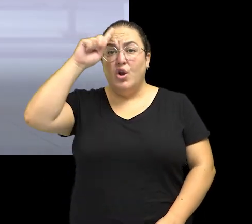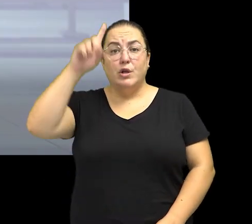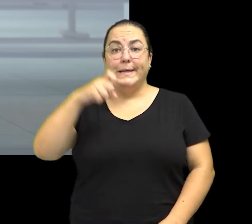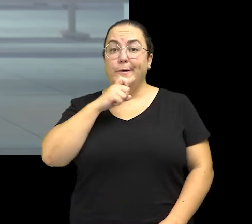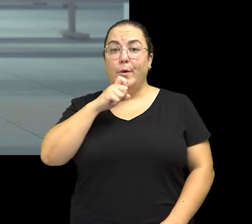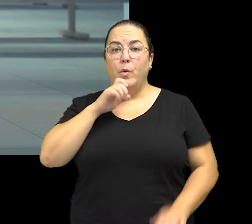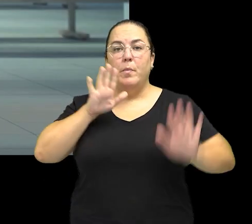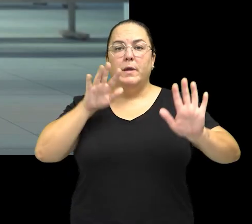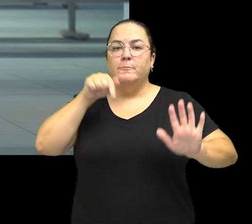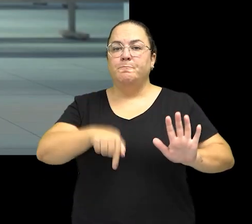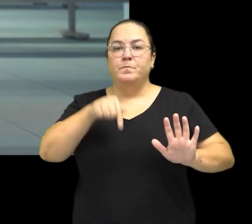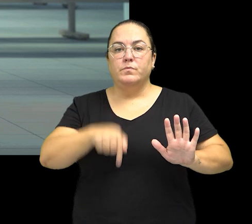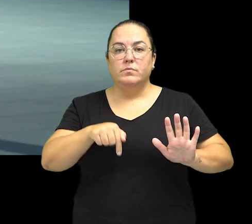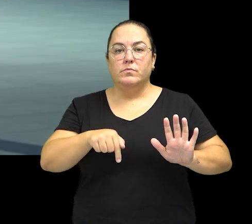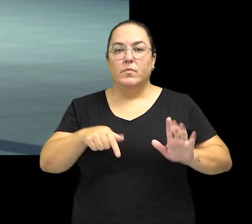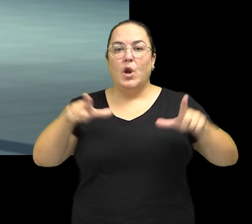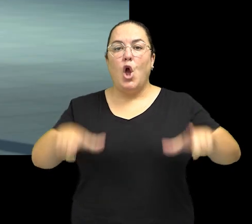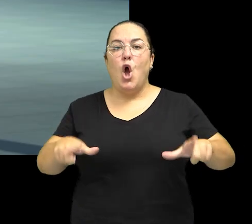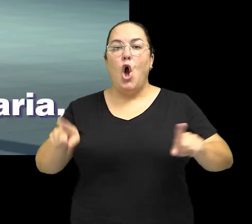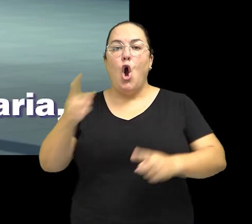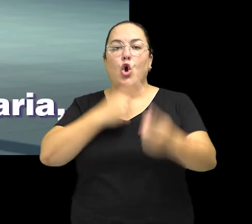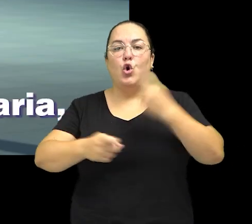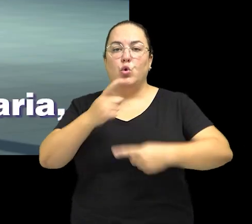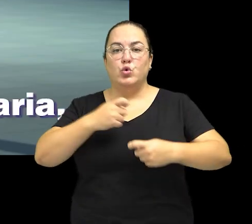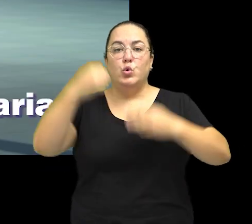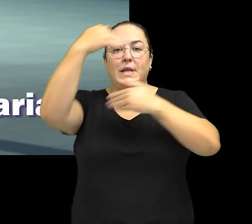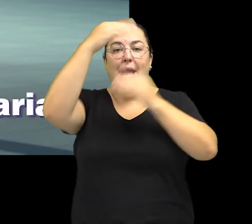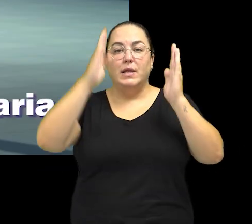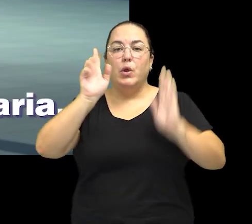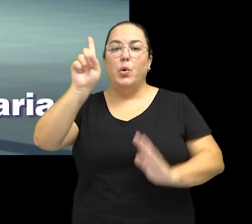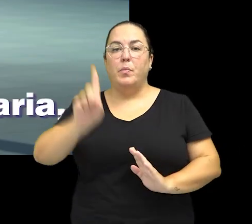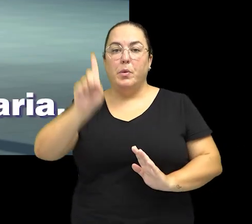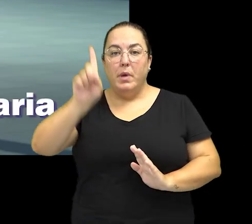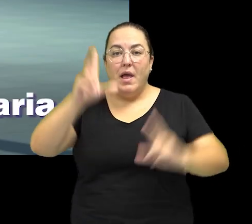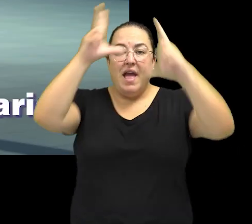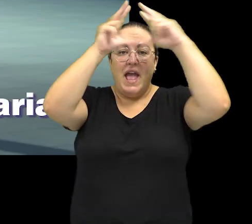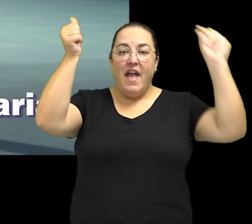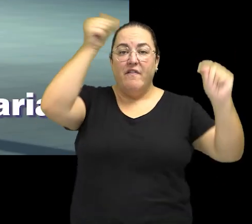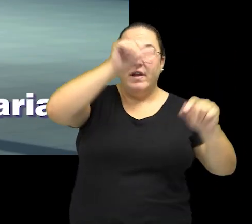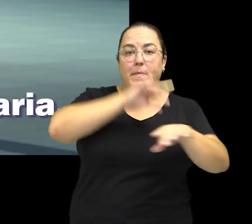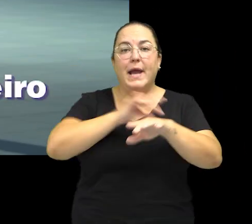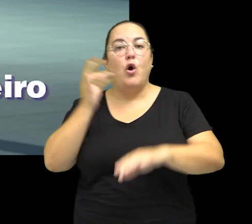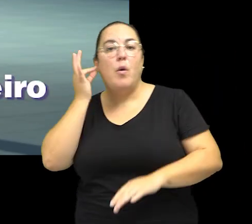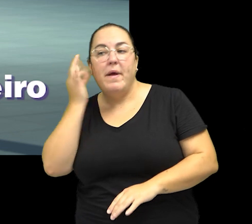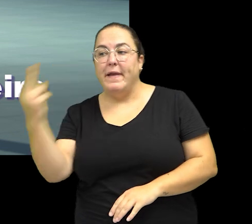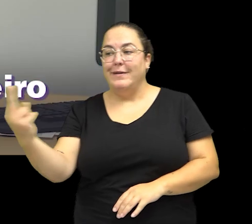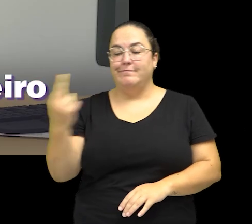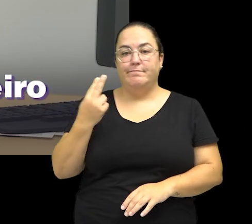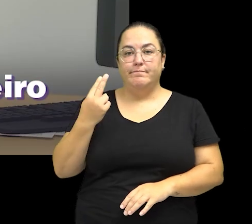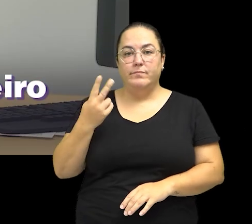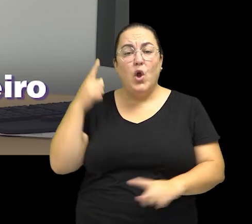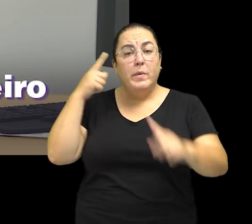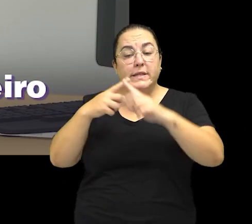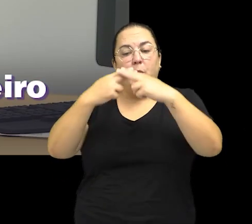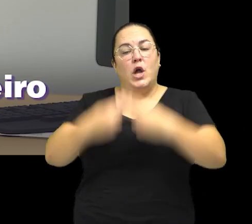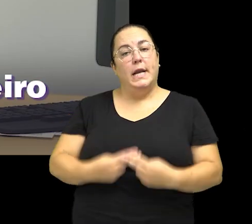Non sei de onde saquei forzas, pero aquí estou, a esperar na consulta de atención primaria onde me reciben a médica e o